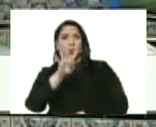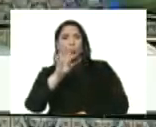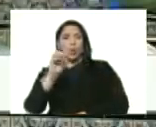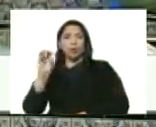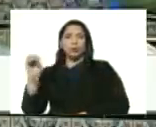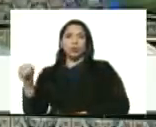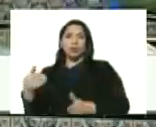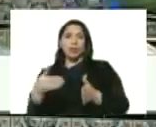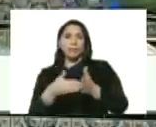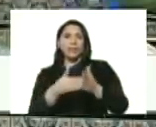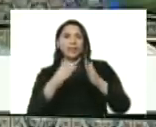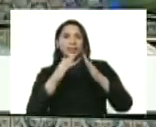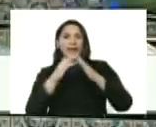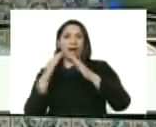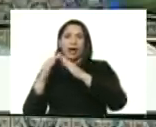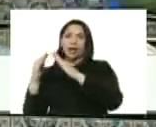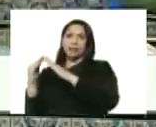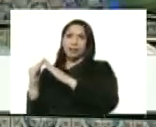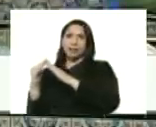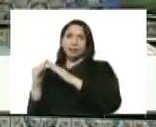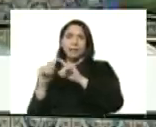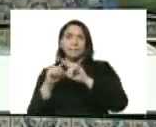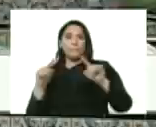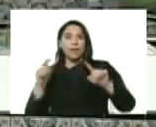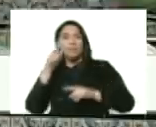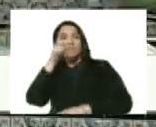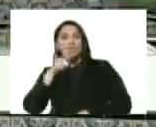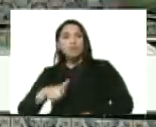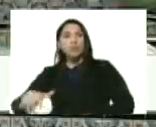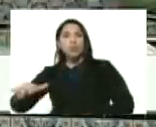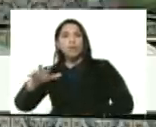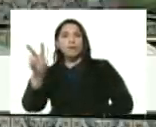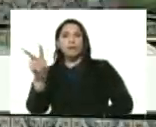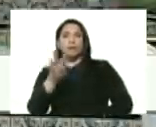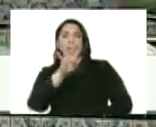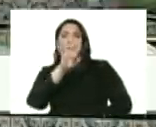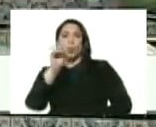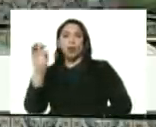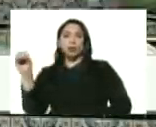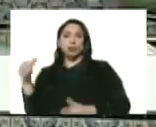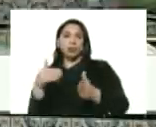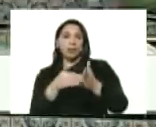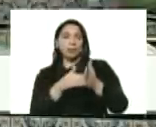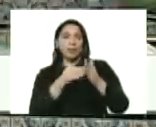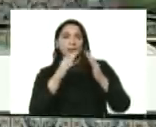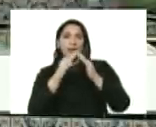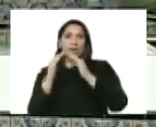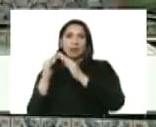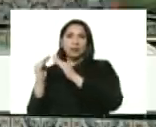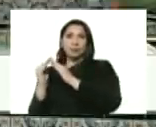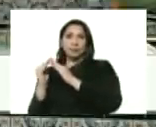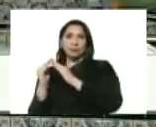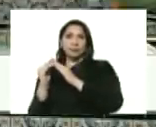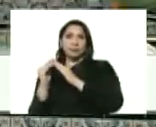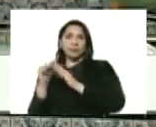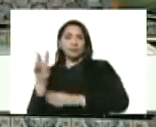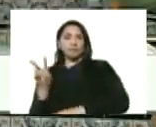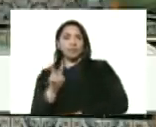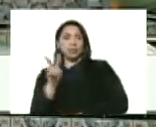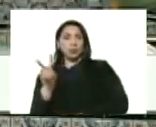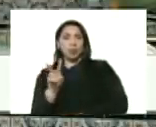.000 viviendas para el pueblo de Venezuela 400.000 viviendas Venezuela